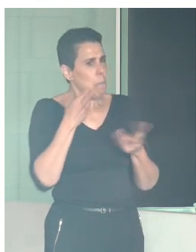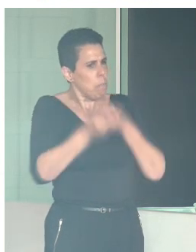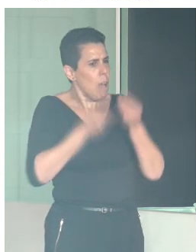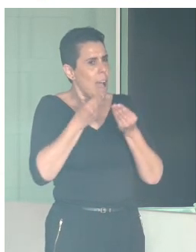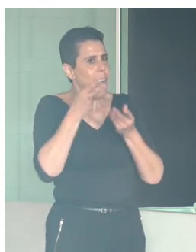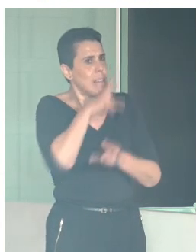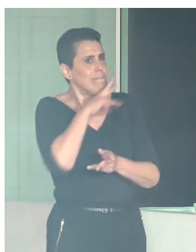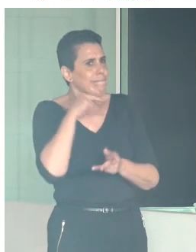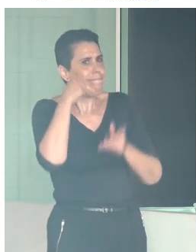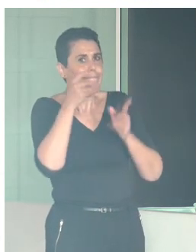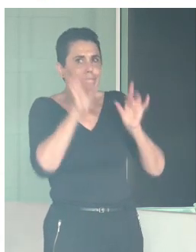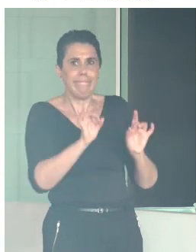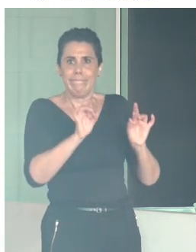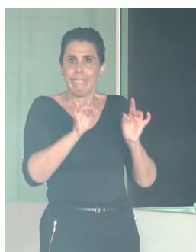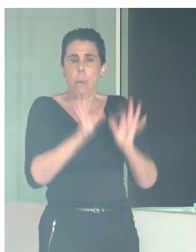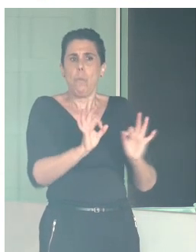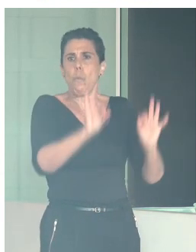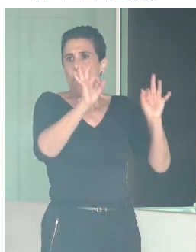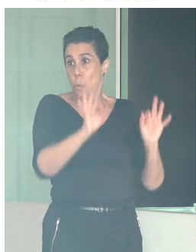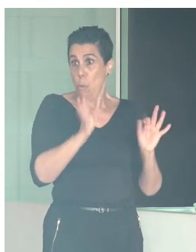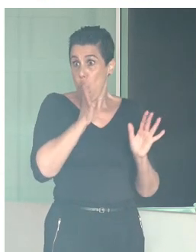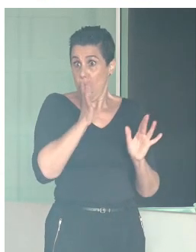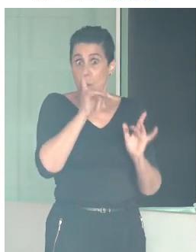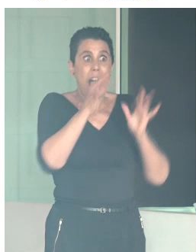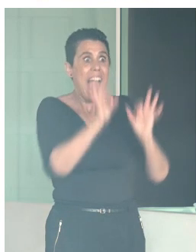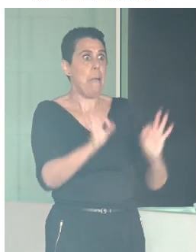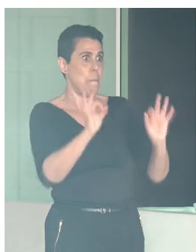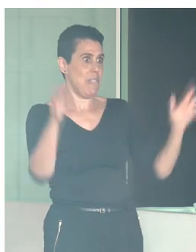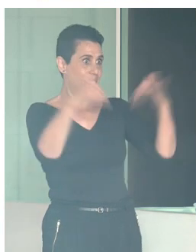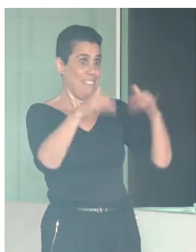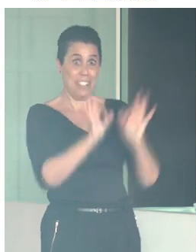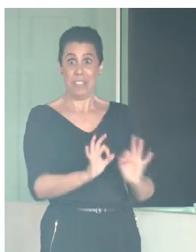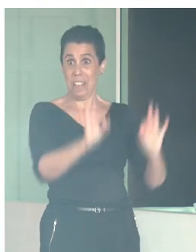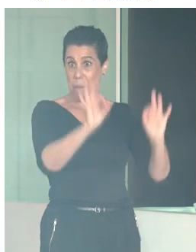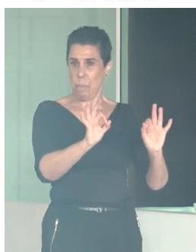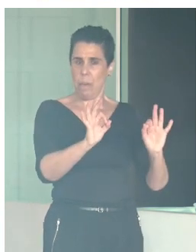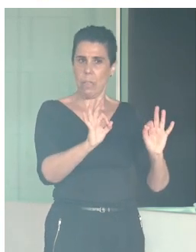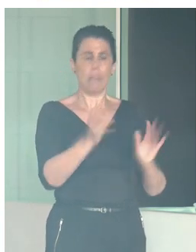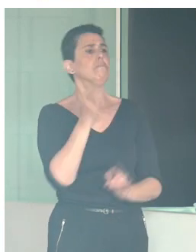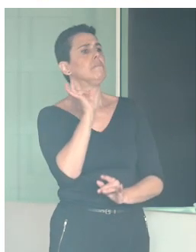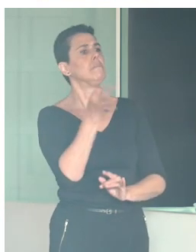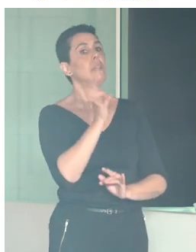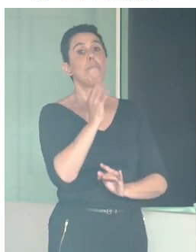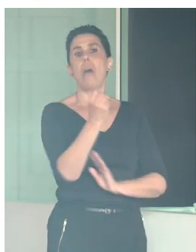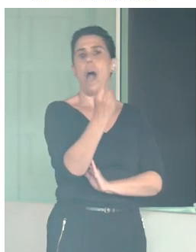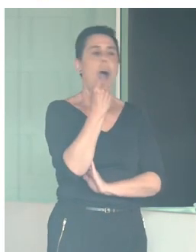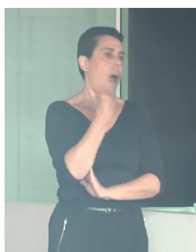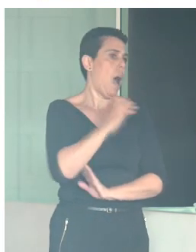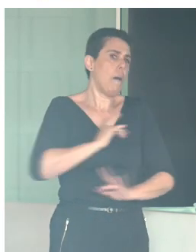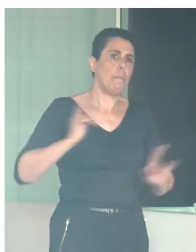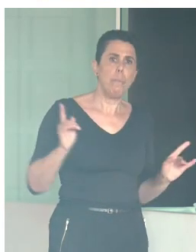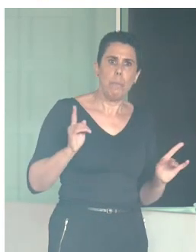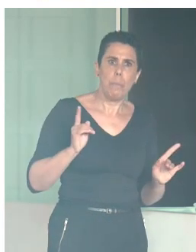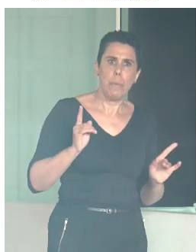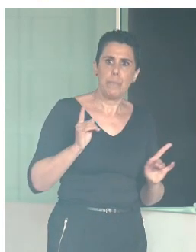cuidado que requiere un encuentro de estas características. la verdad es que hemos tenido todo el apoyo, tanto por parte de la unidad